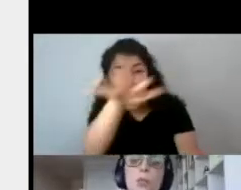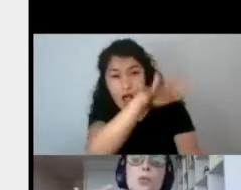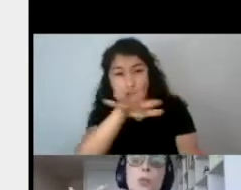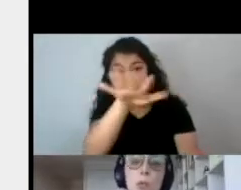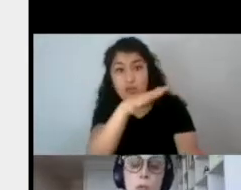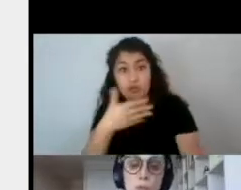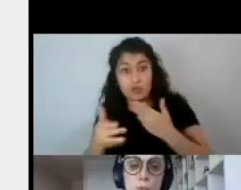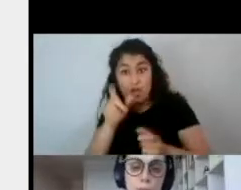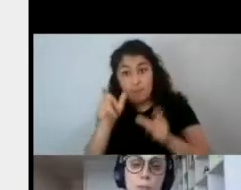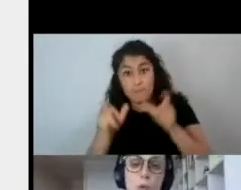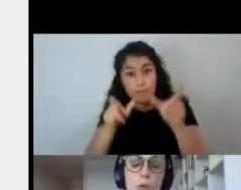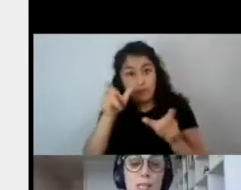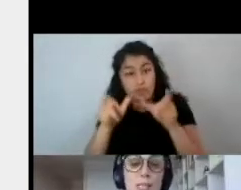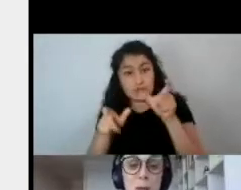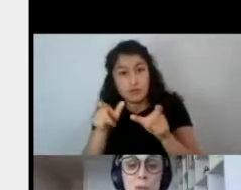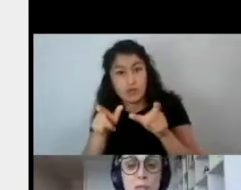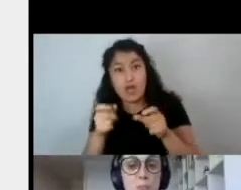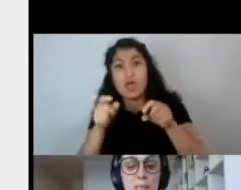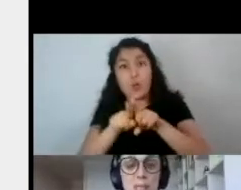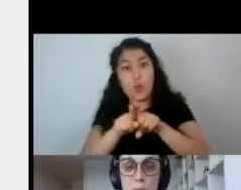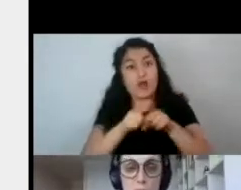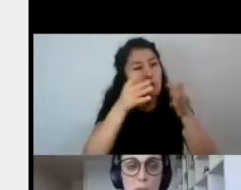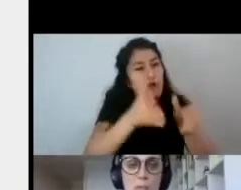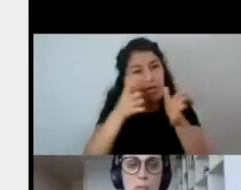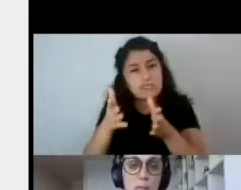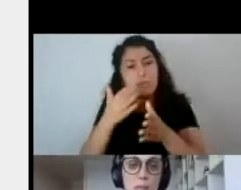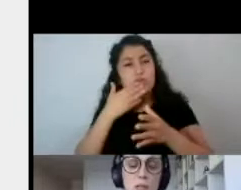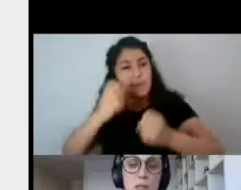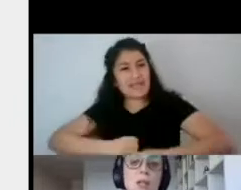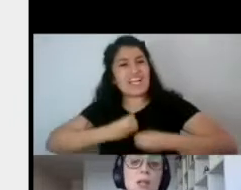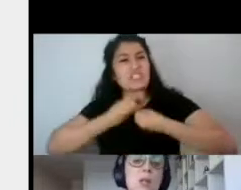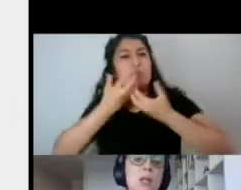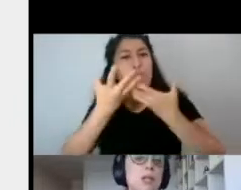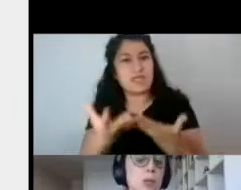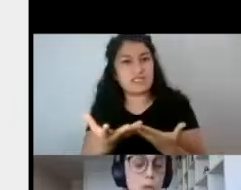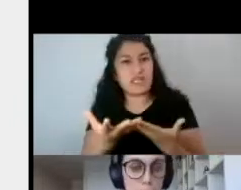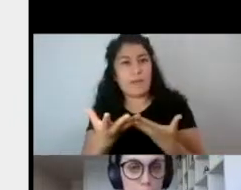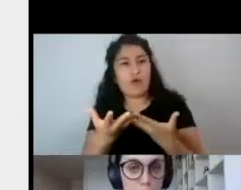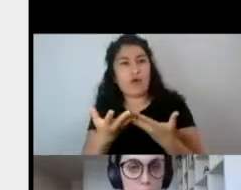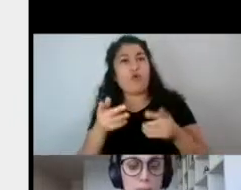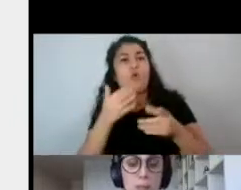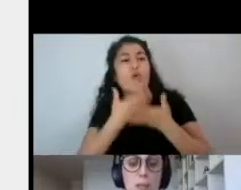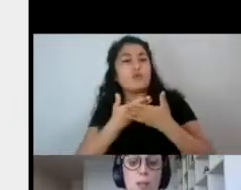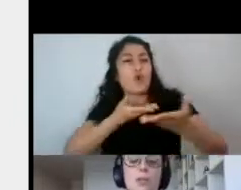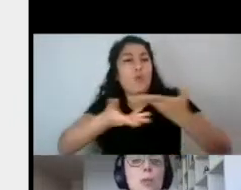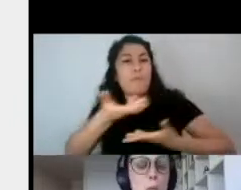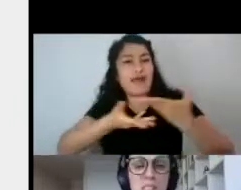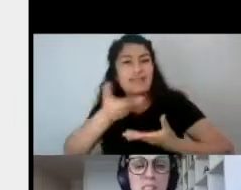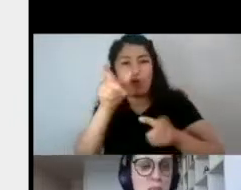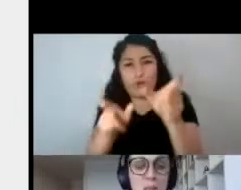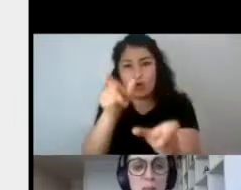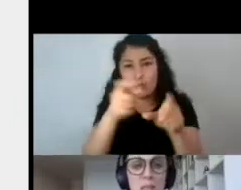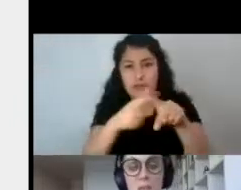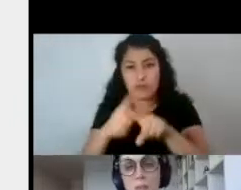es cierto?, construimos, organizamos y expresamos simbólicamente nuestra relación con el entorno. No se preocupen